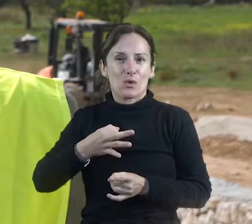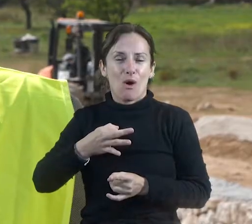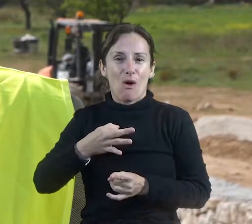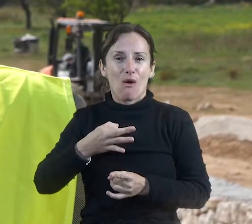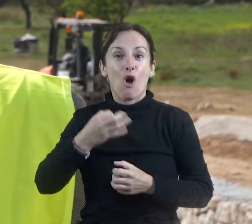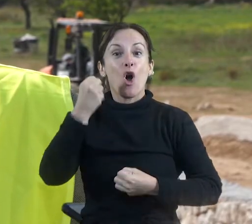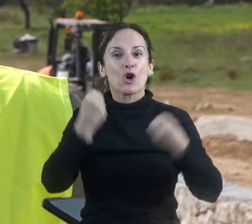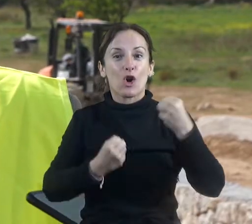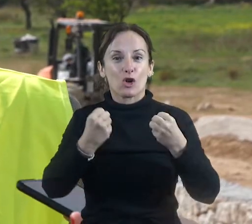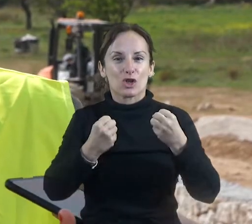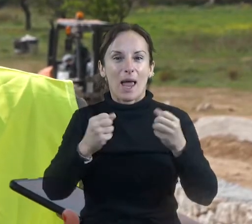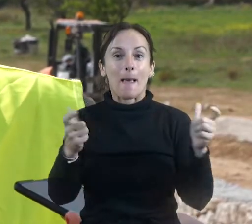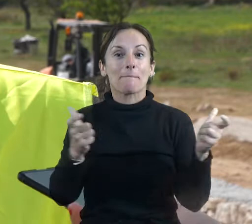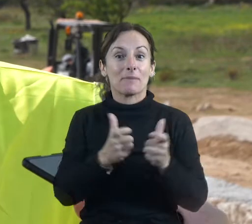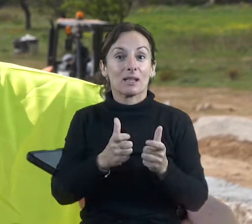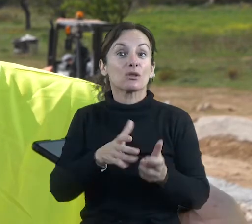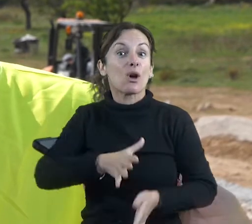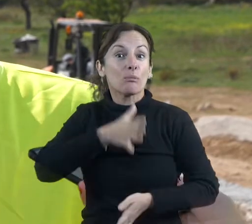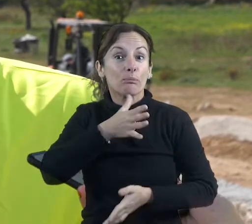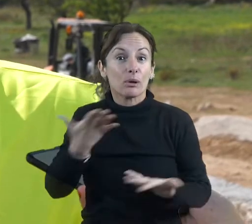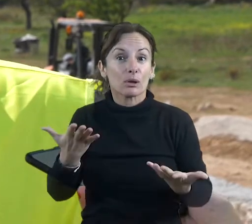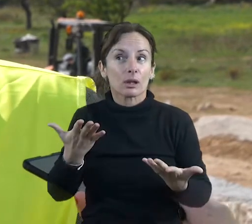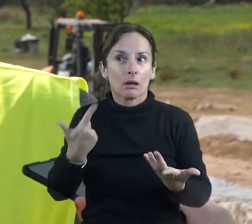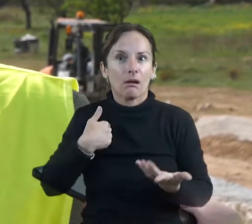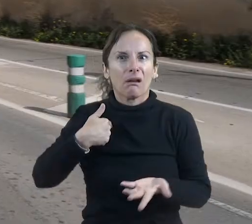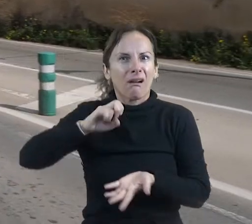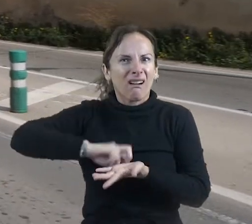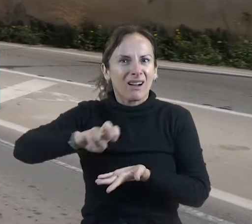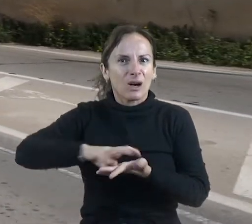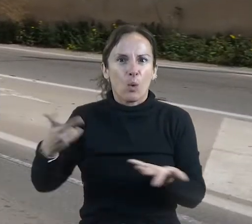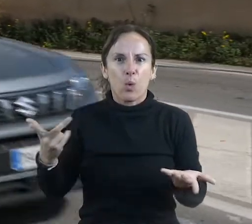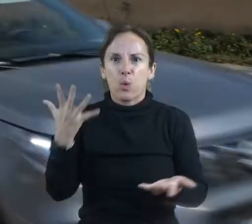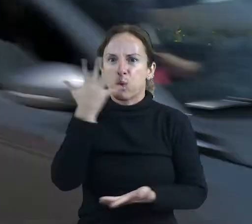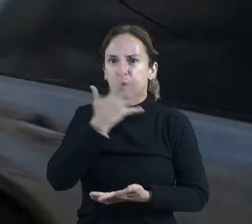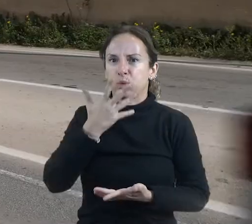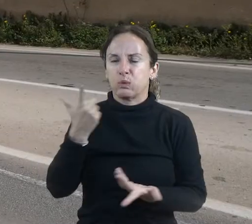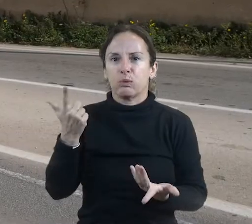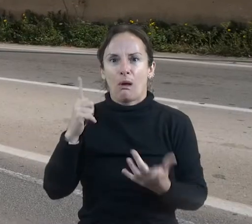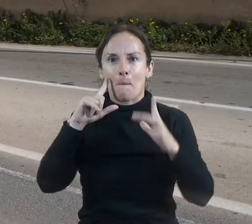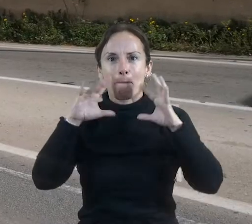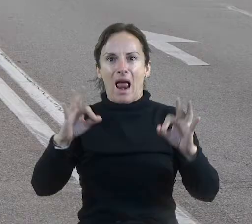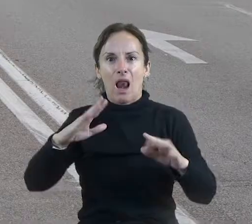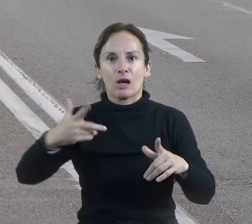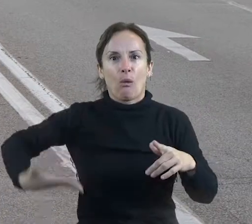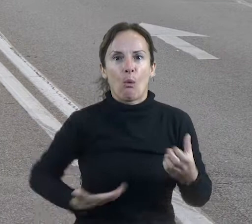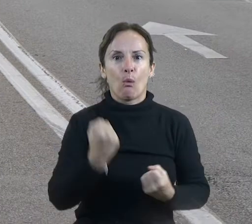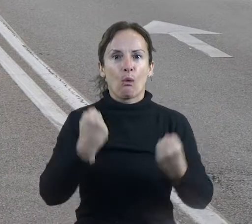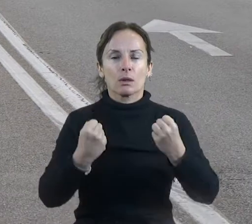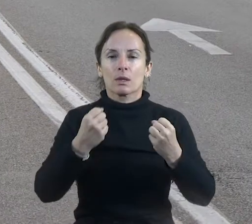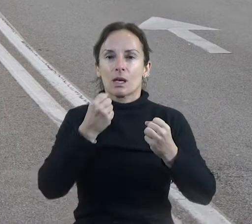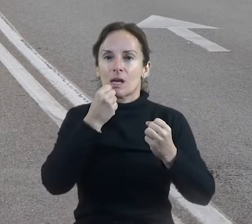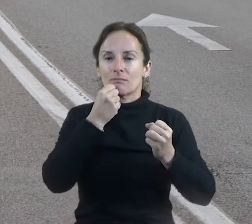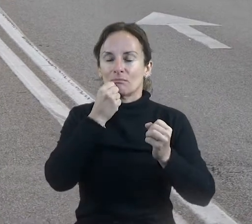seguros que permitirá reducir tránsito en la carretera porque muchas personas que ahora por no sentirse del todo